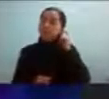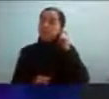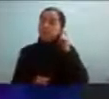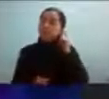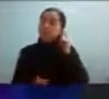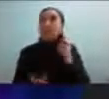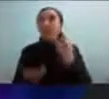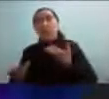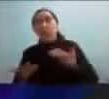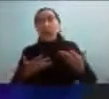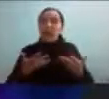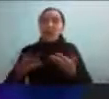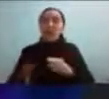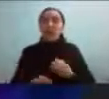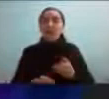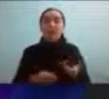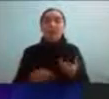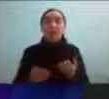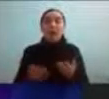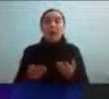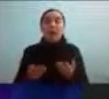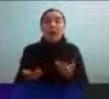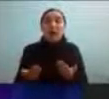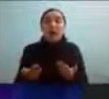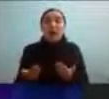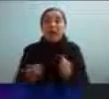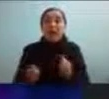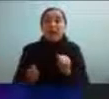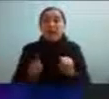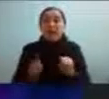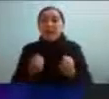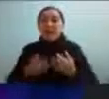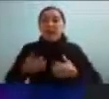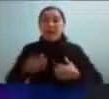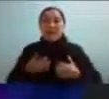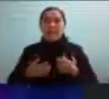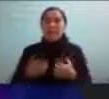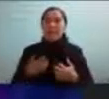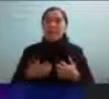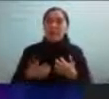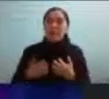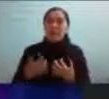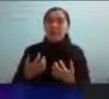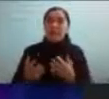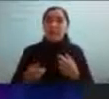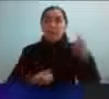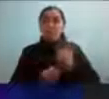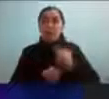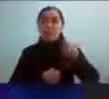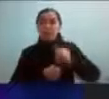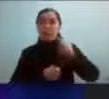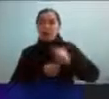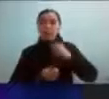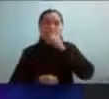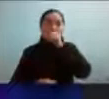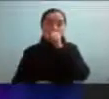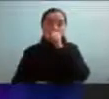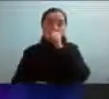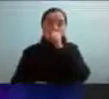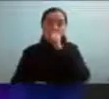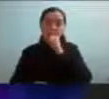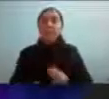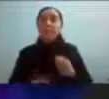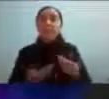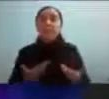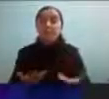más altas de los recursos adaptativos y generan malestar significativo que en general o sea esa persona busca apoyo y